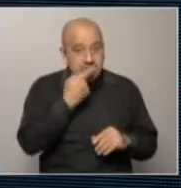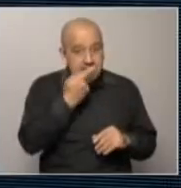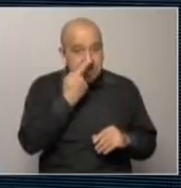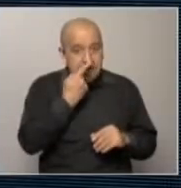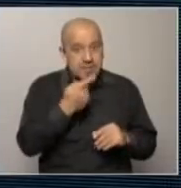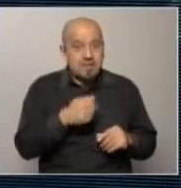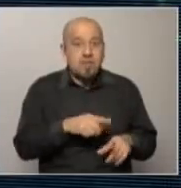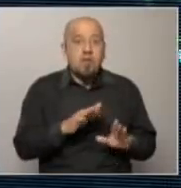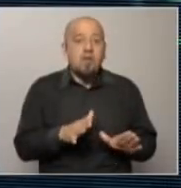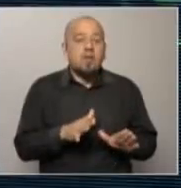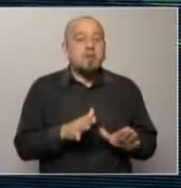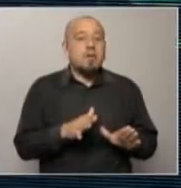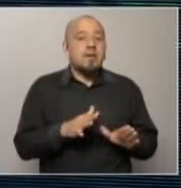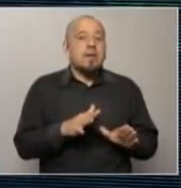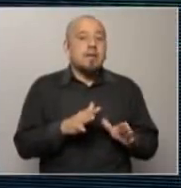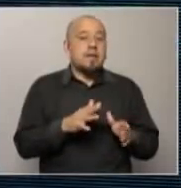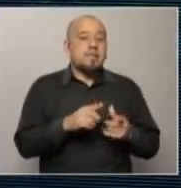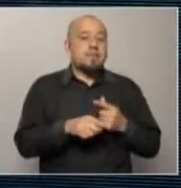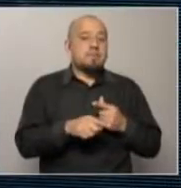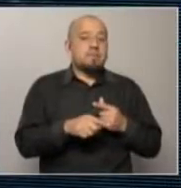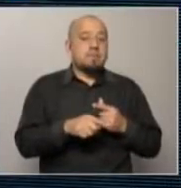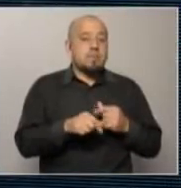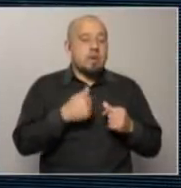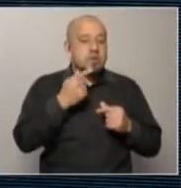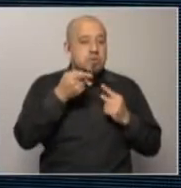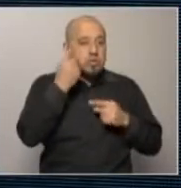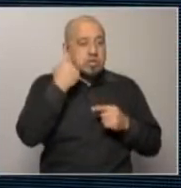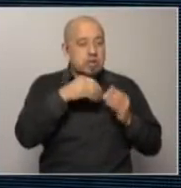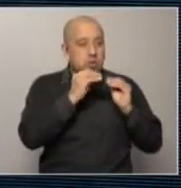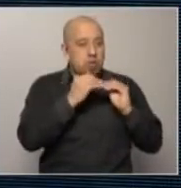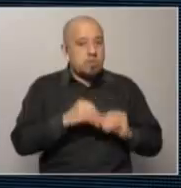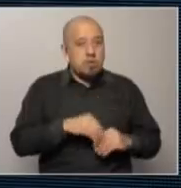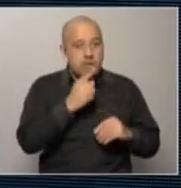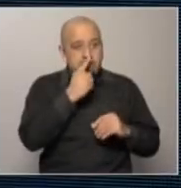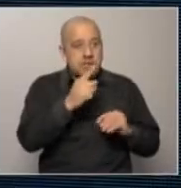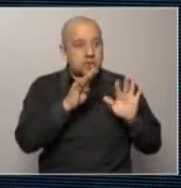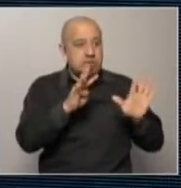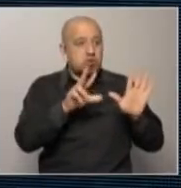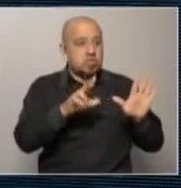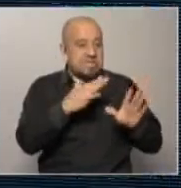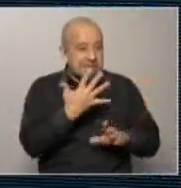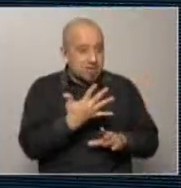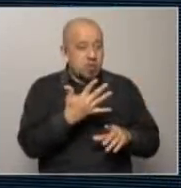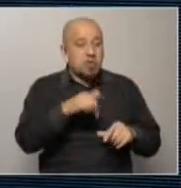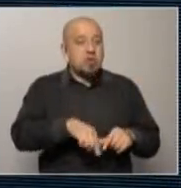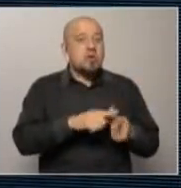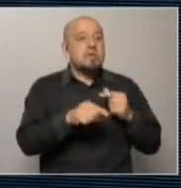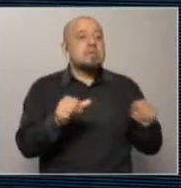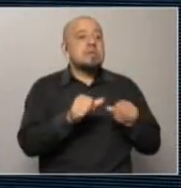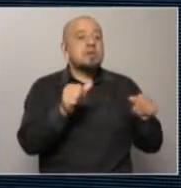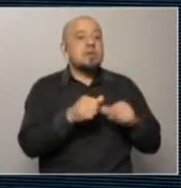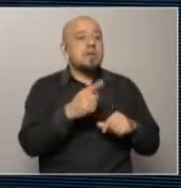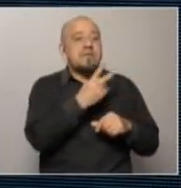porque es un dato que no se maneja y que lo calculamos ayer desde 1985 se tramitaron